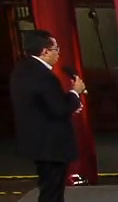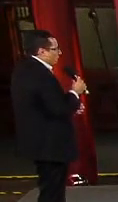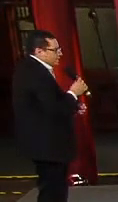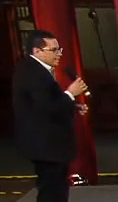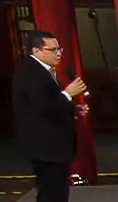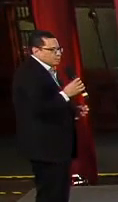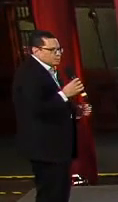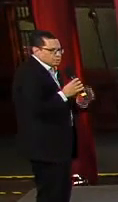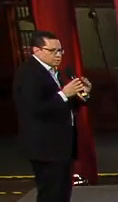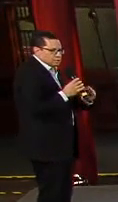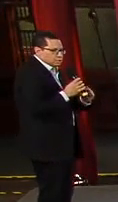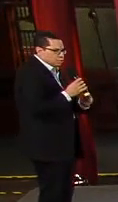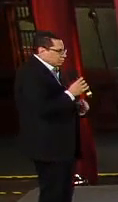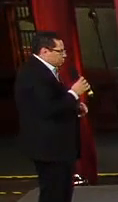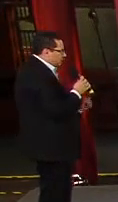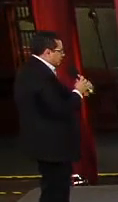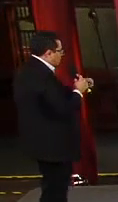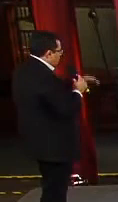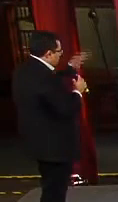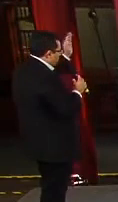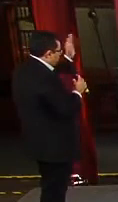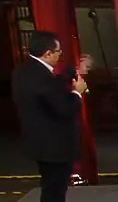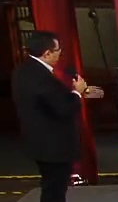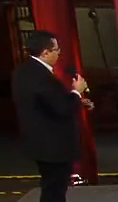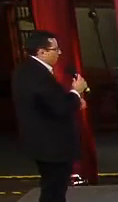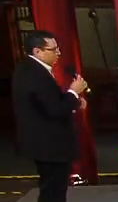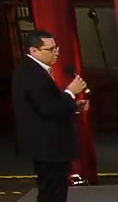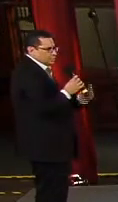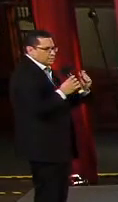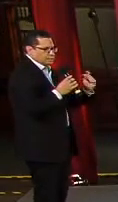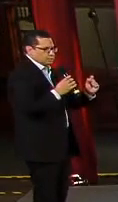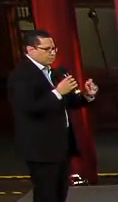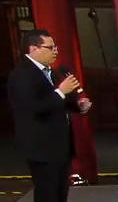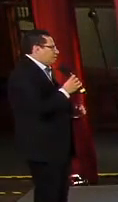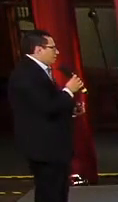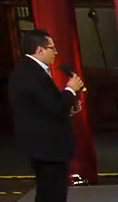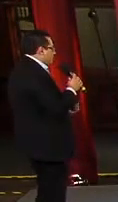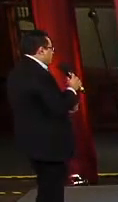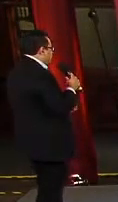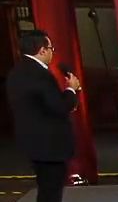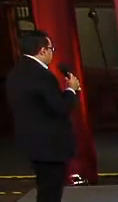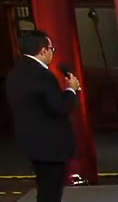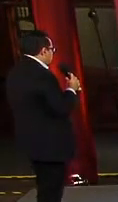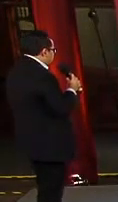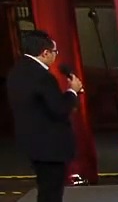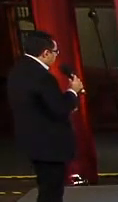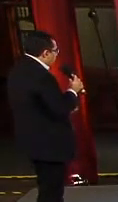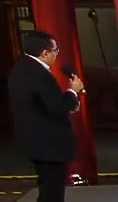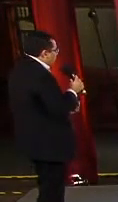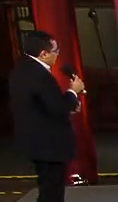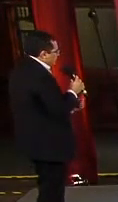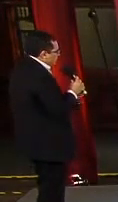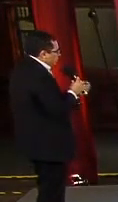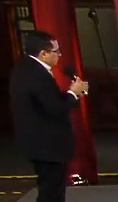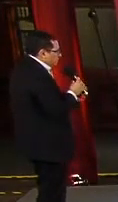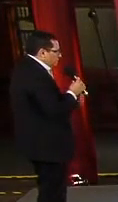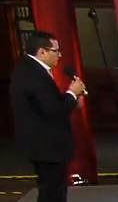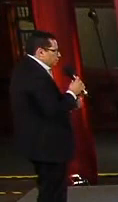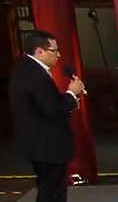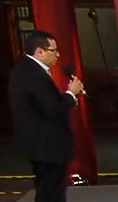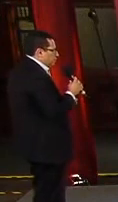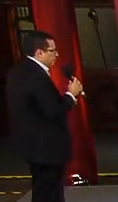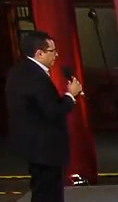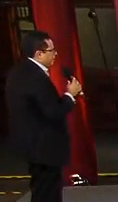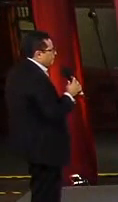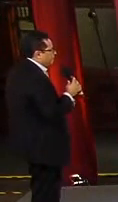un 41% de todos esos casos y, bueno, otras regiones ahora son bastante mínimas. En la siguiente diapositiva